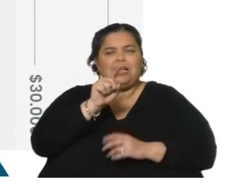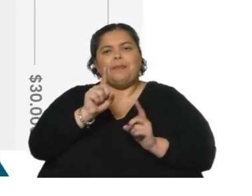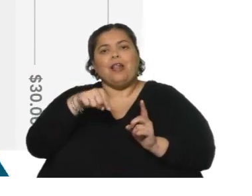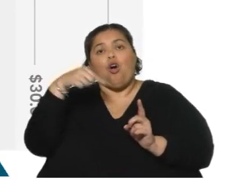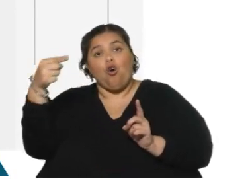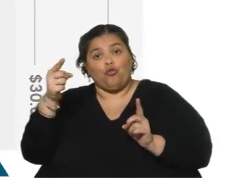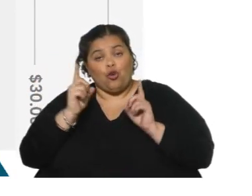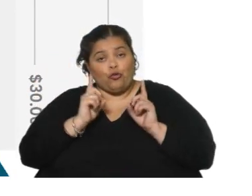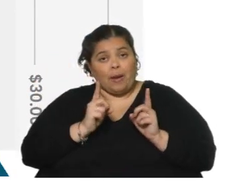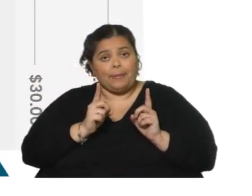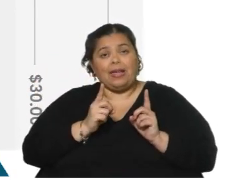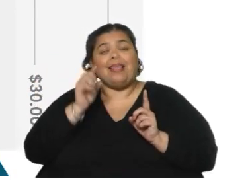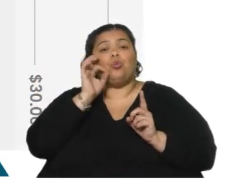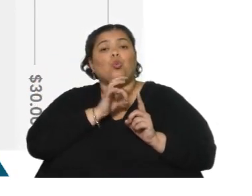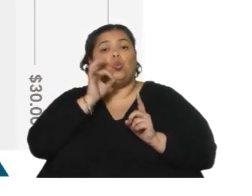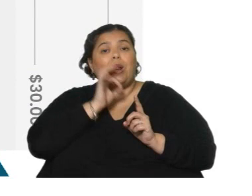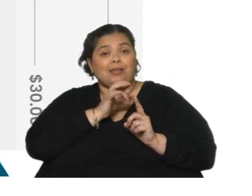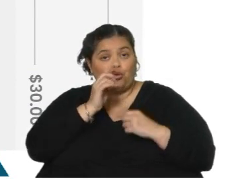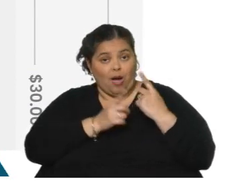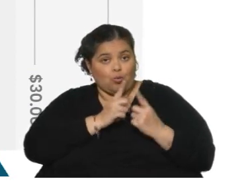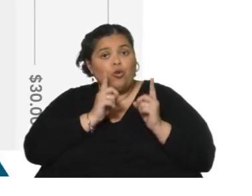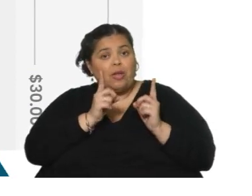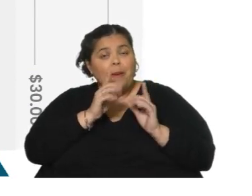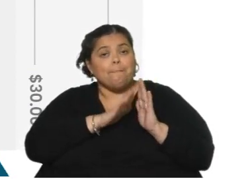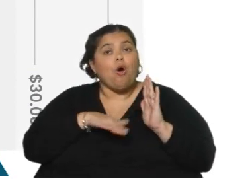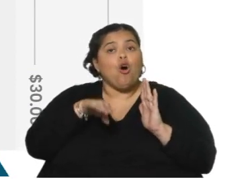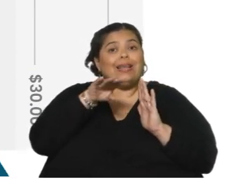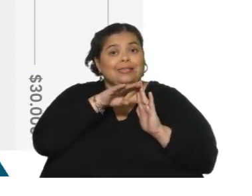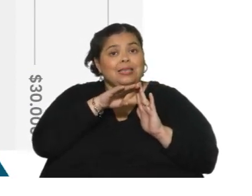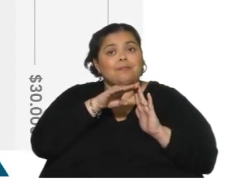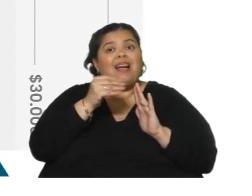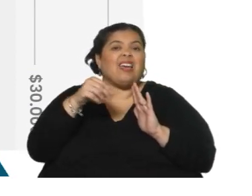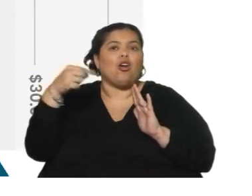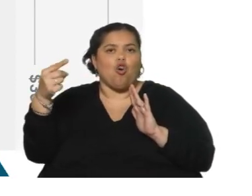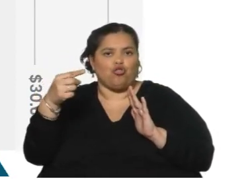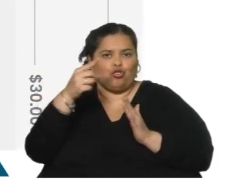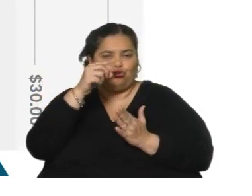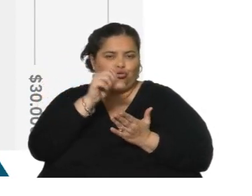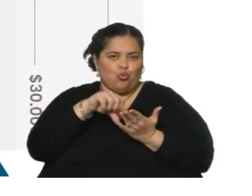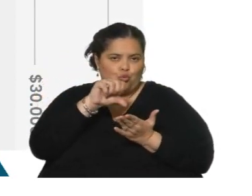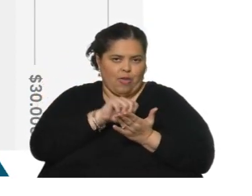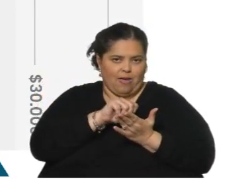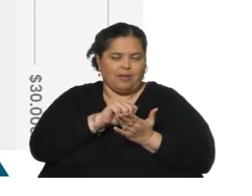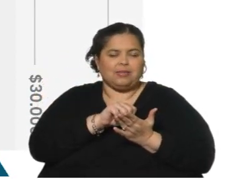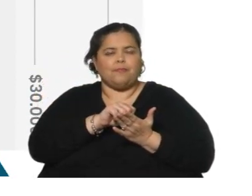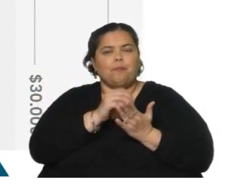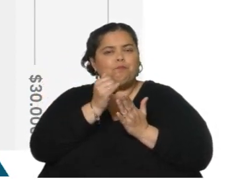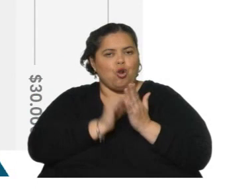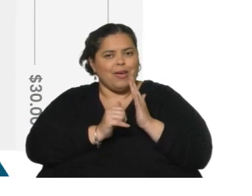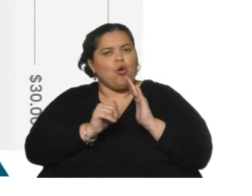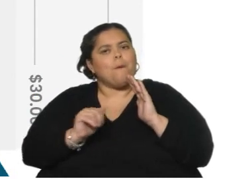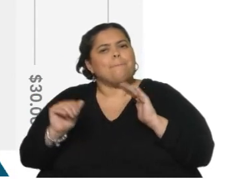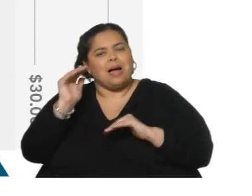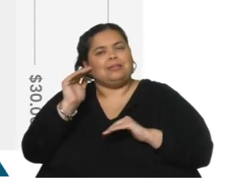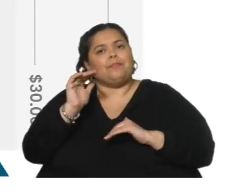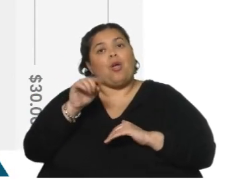también se dio esto en parte en Durazno, que está por encima de otras capitales en cuanto a promedio. Hay otros puntos llamativos. Lo bajo de